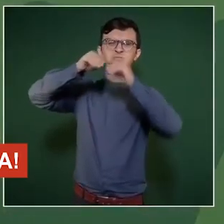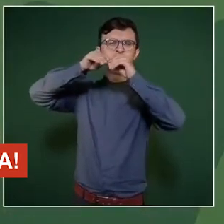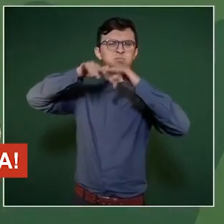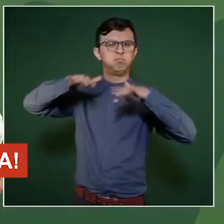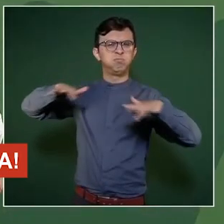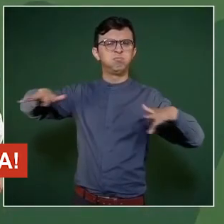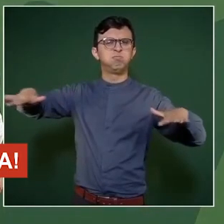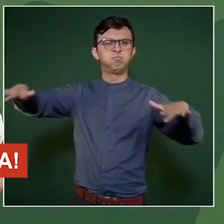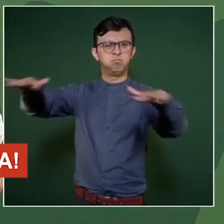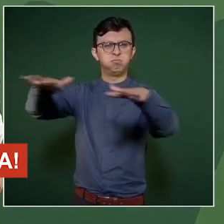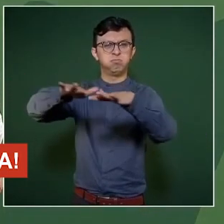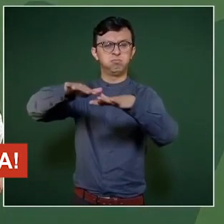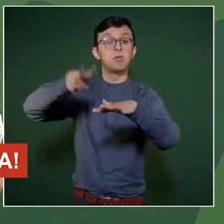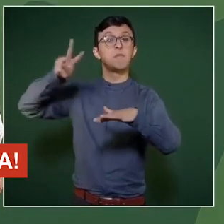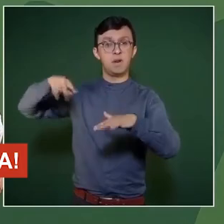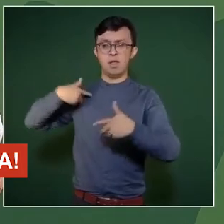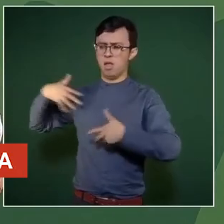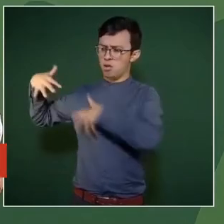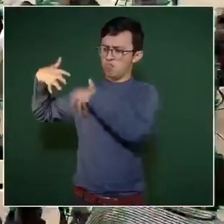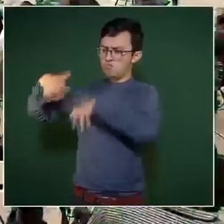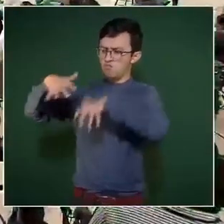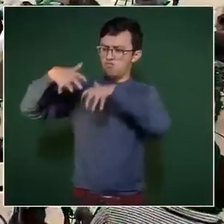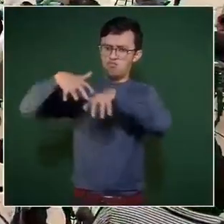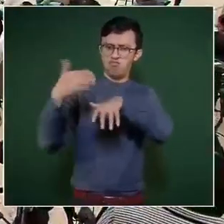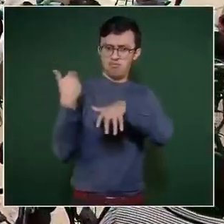la manifestación.